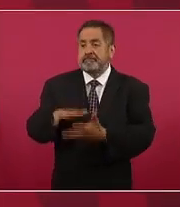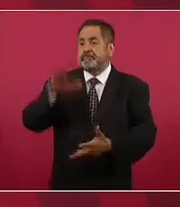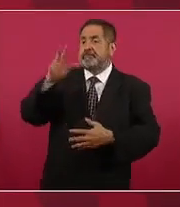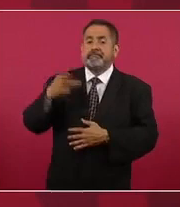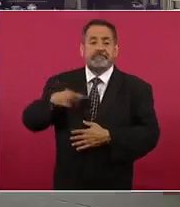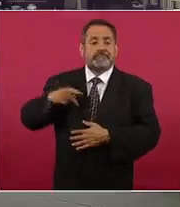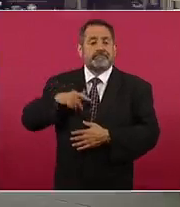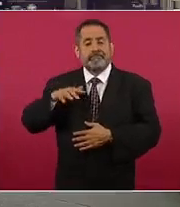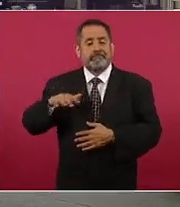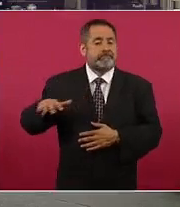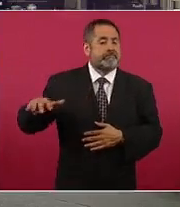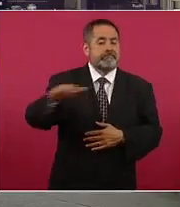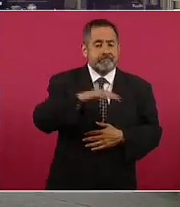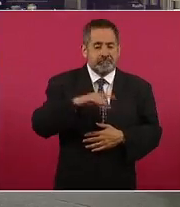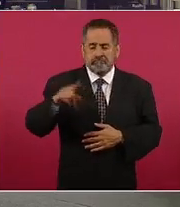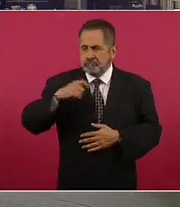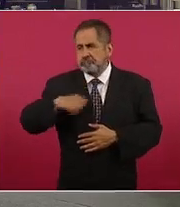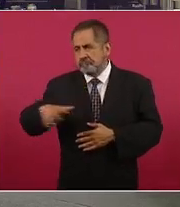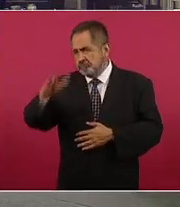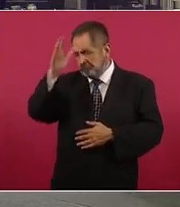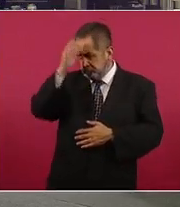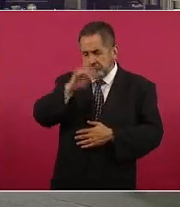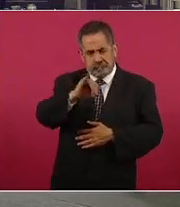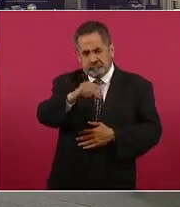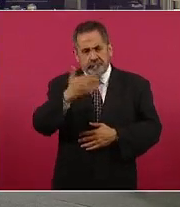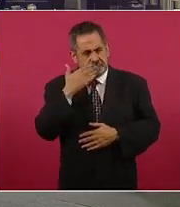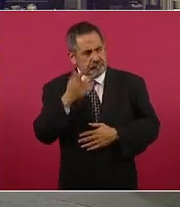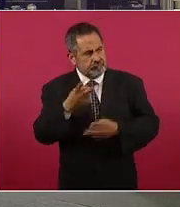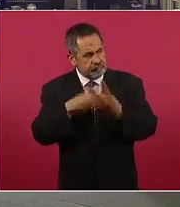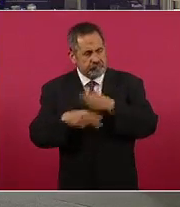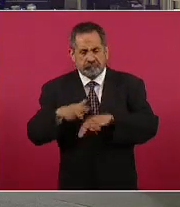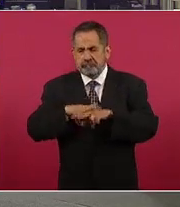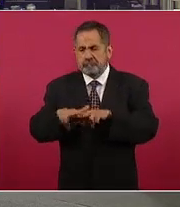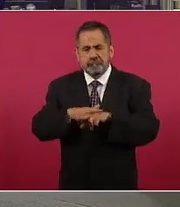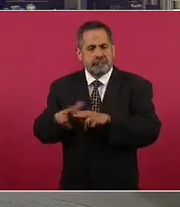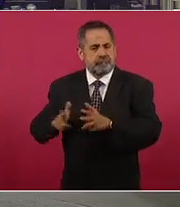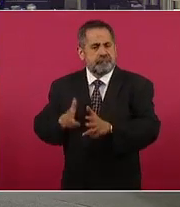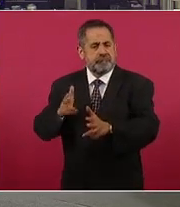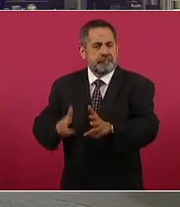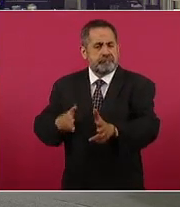está de acuerdo con el tren